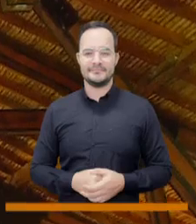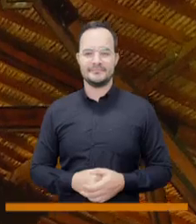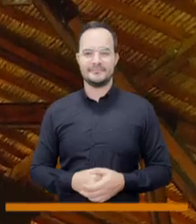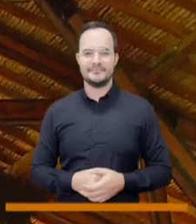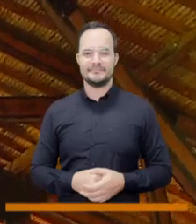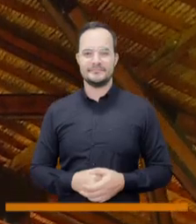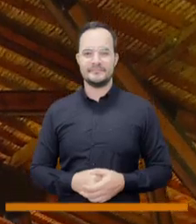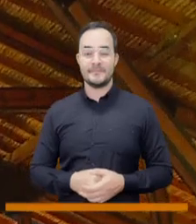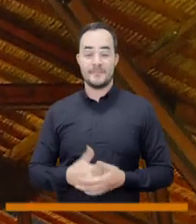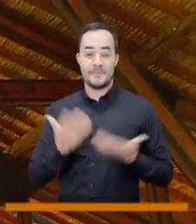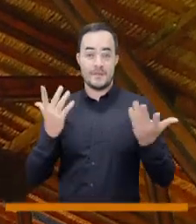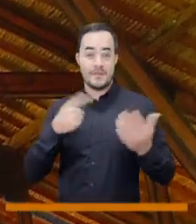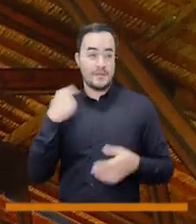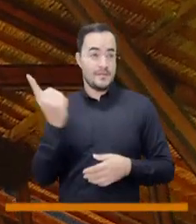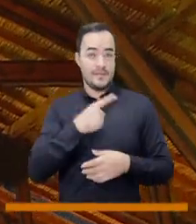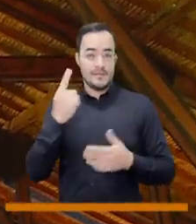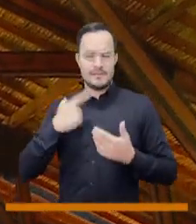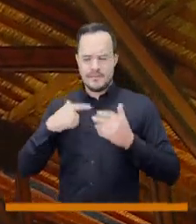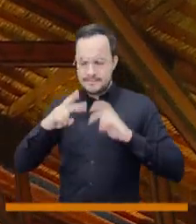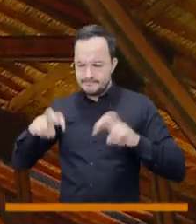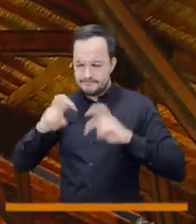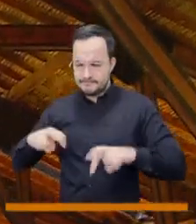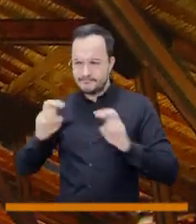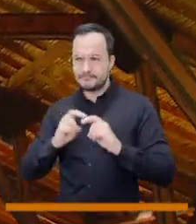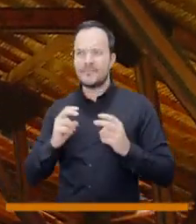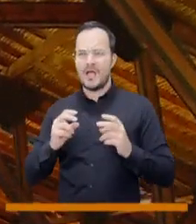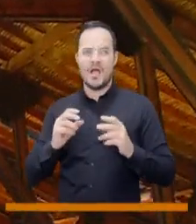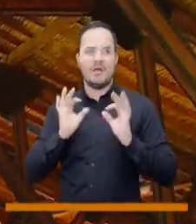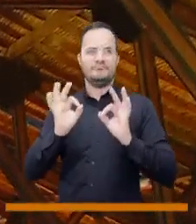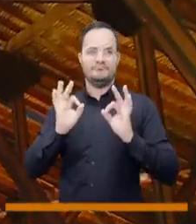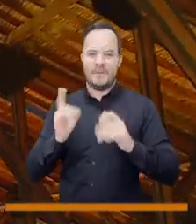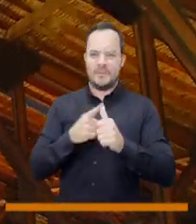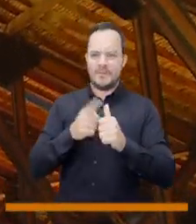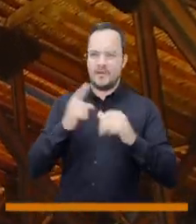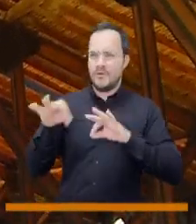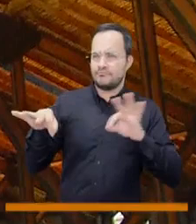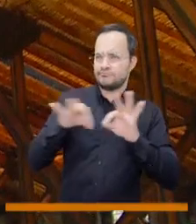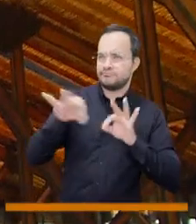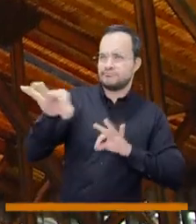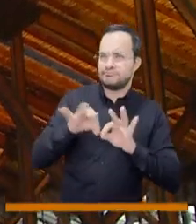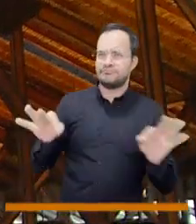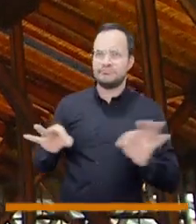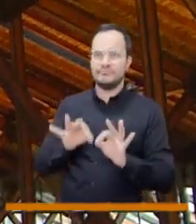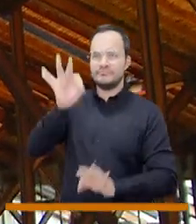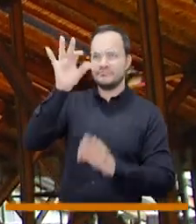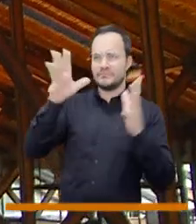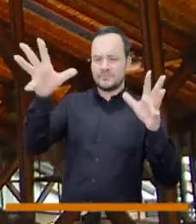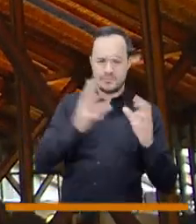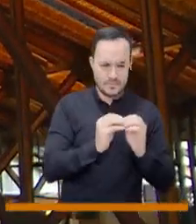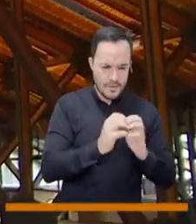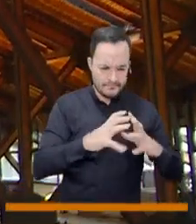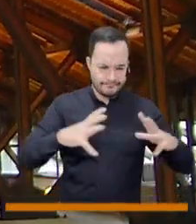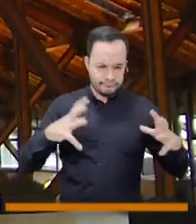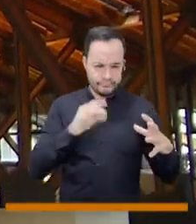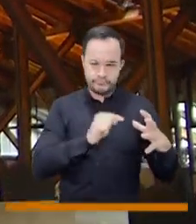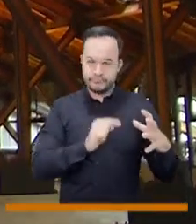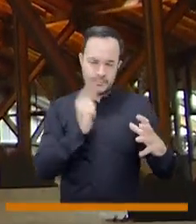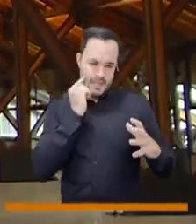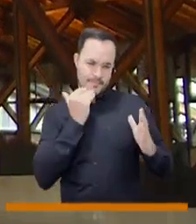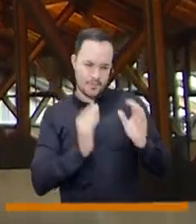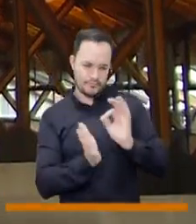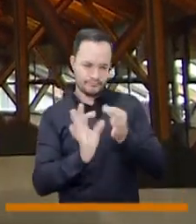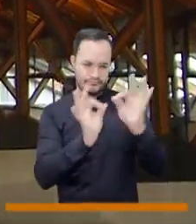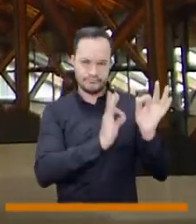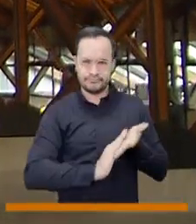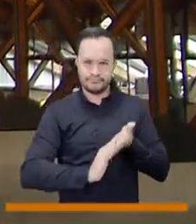toda la ciencia se la pusimos escaneamos todo el edificio sacamos núcleos hicimos apiques hicimos calas estratigráficas